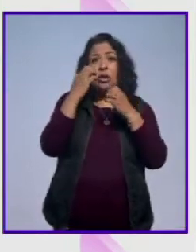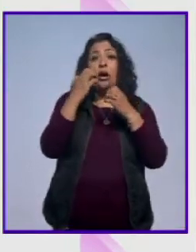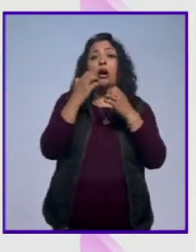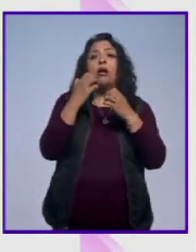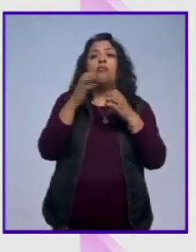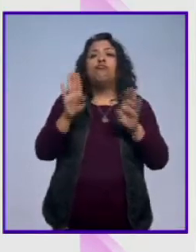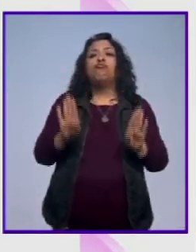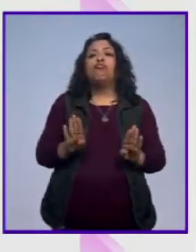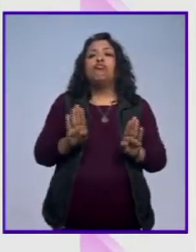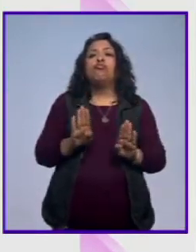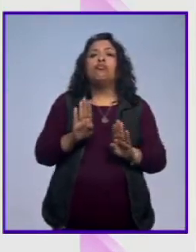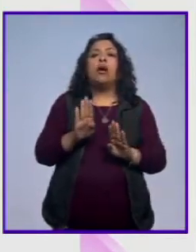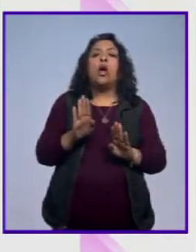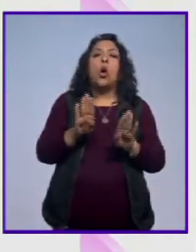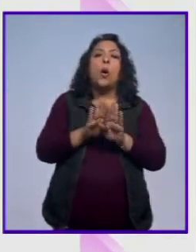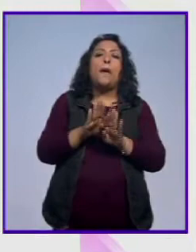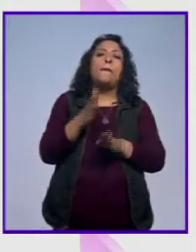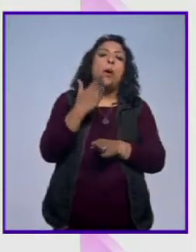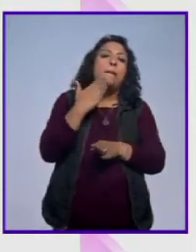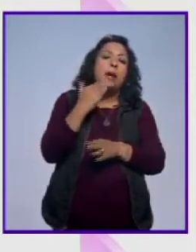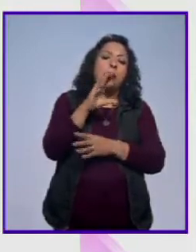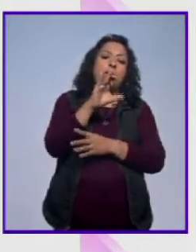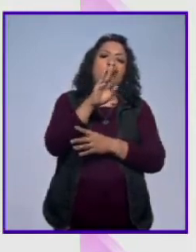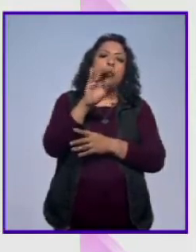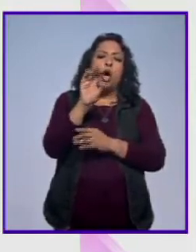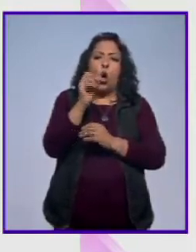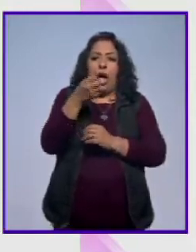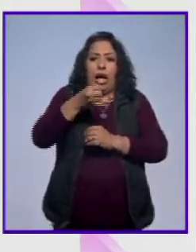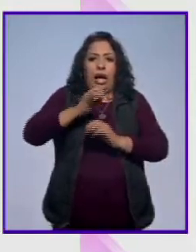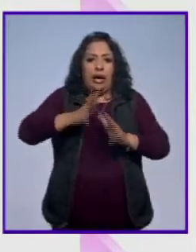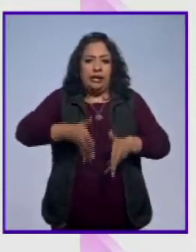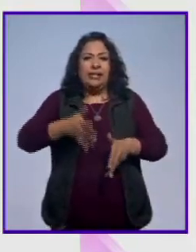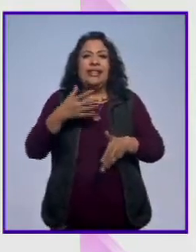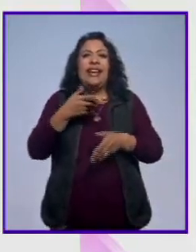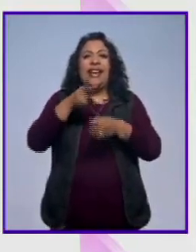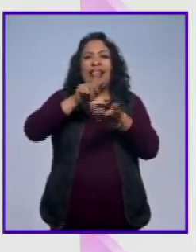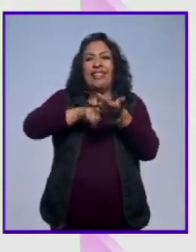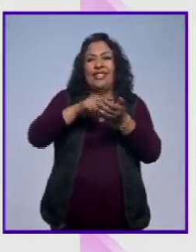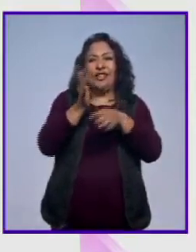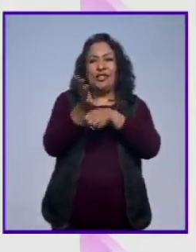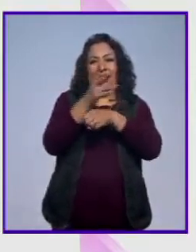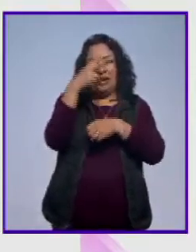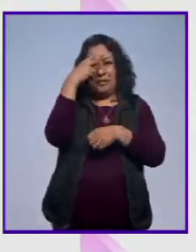¿Actuamos como caballeros o como lo que somos? El humor en el cine mexicano.